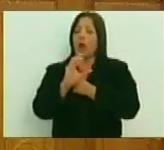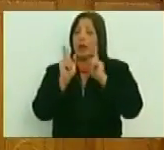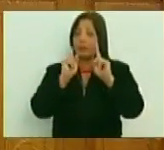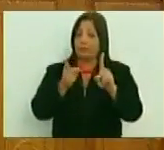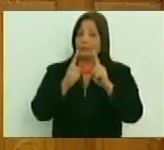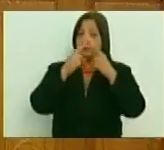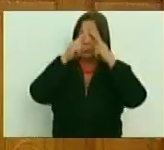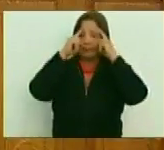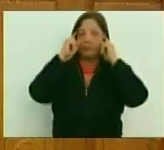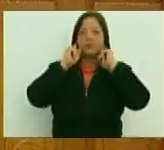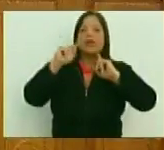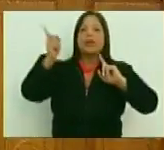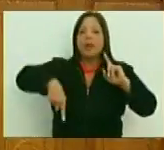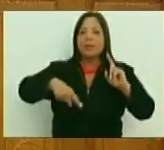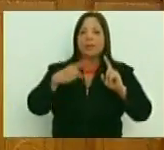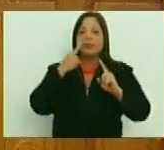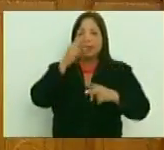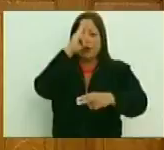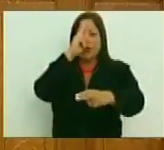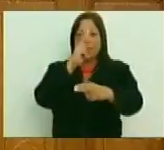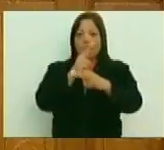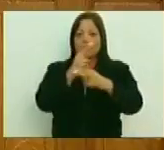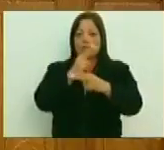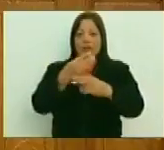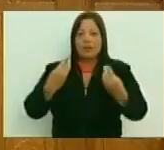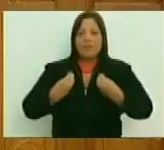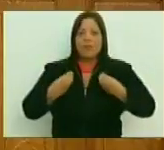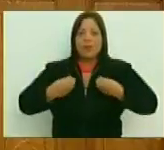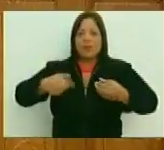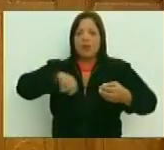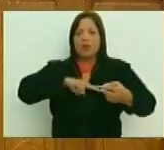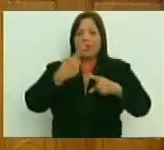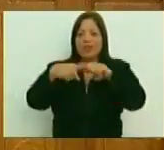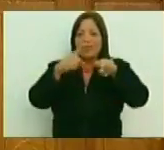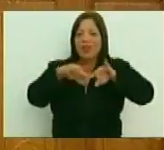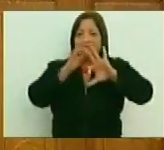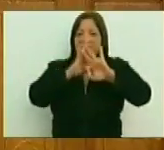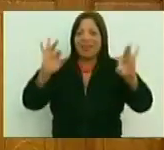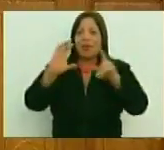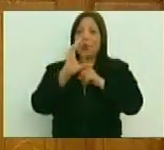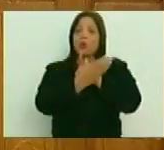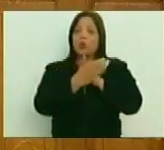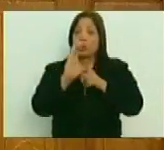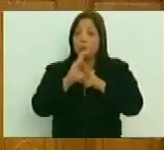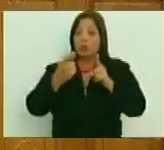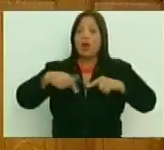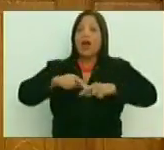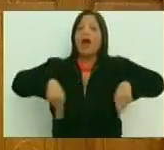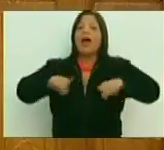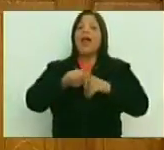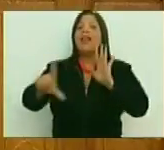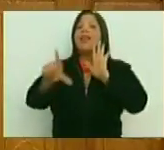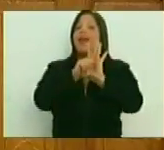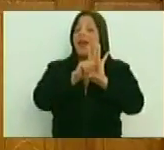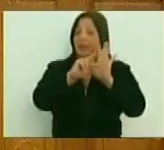Igualmente, se hace un reconocimiento y vivencia de nuestra diversidad cultural basados en la Ley de Patrimonio Cultural de los Pueblos y